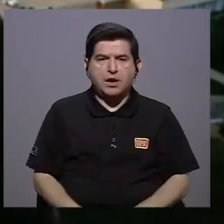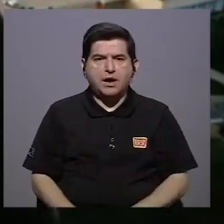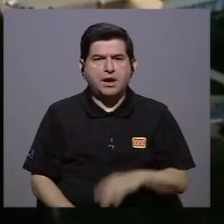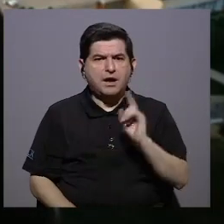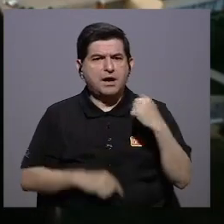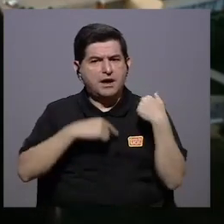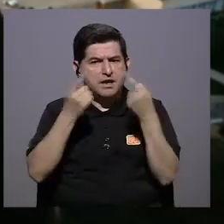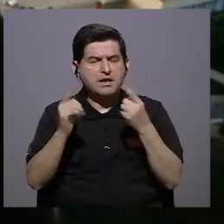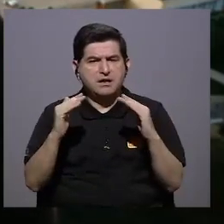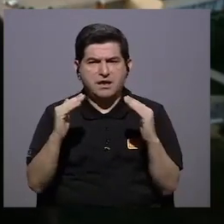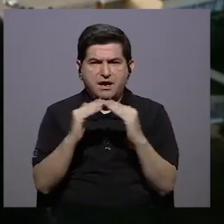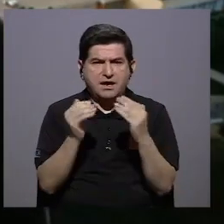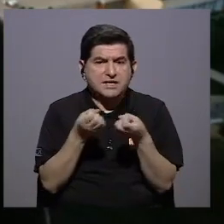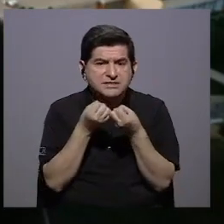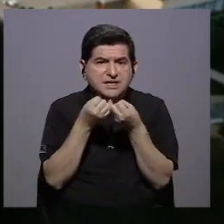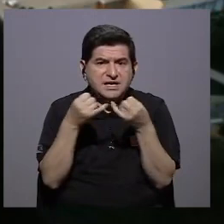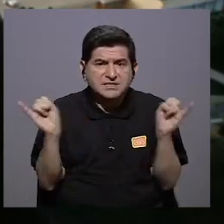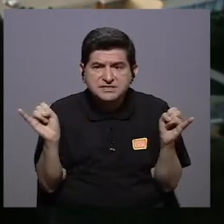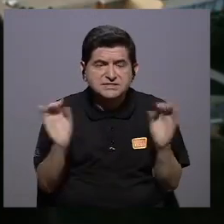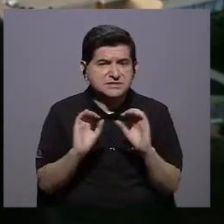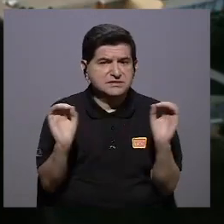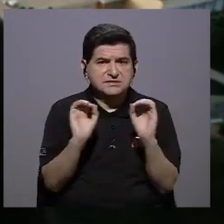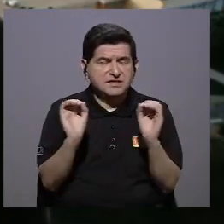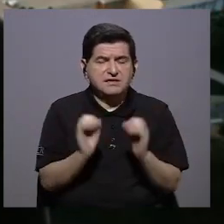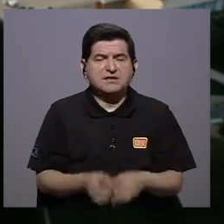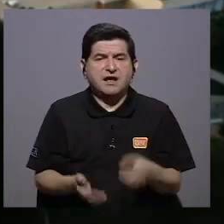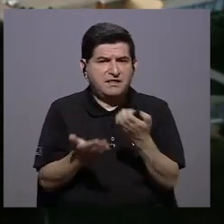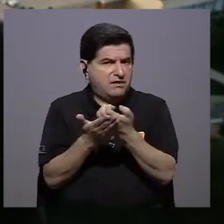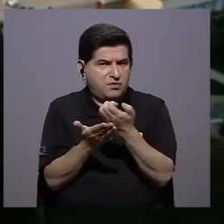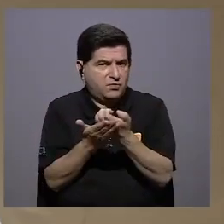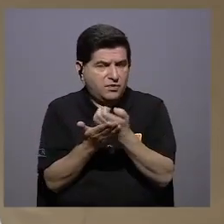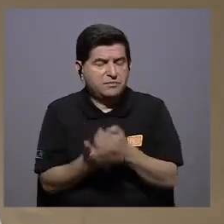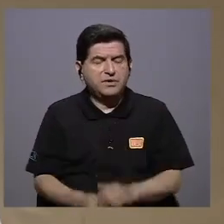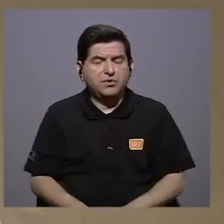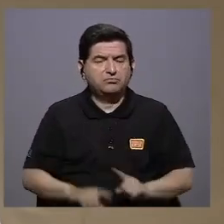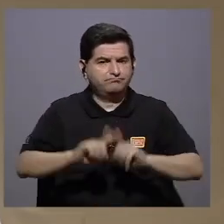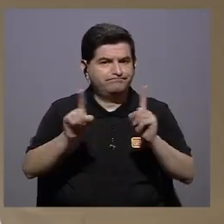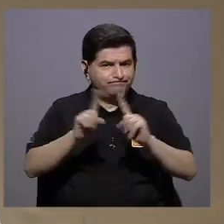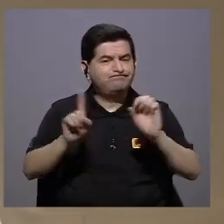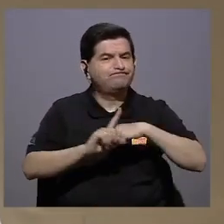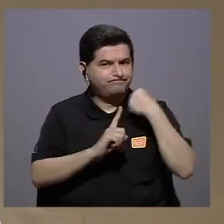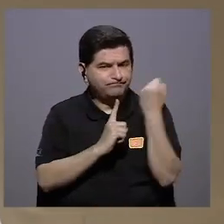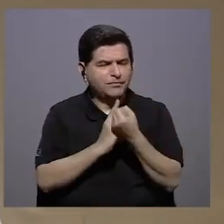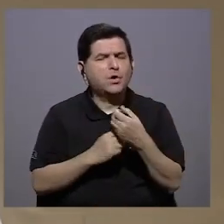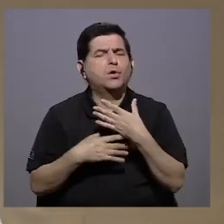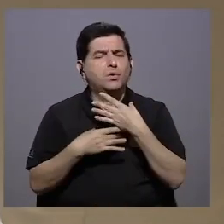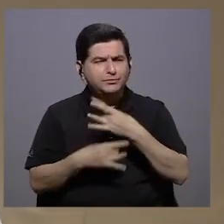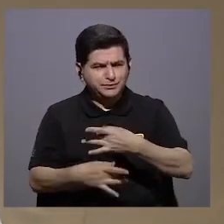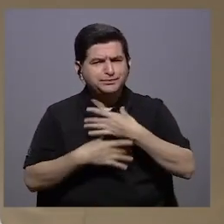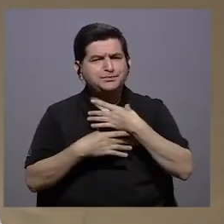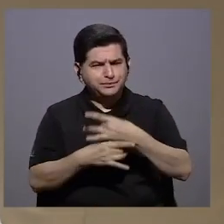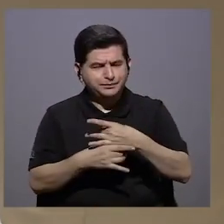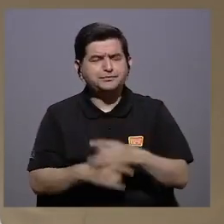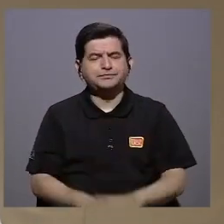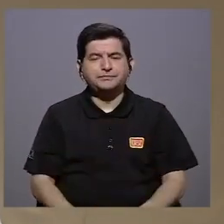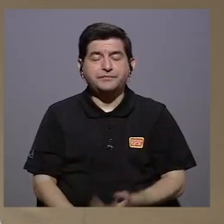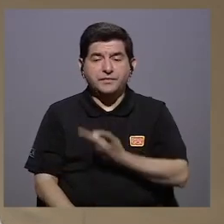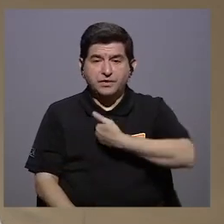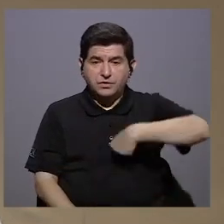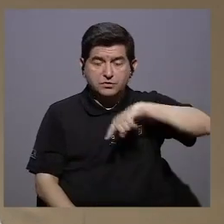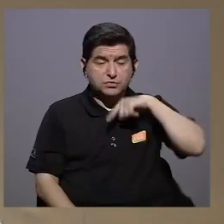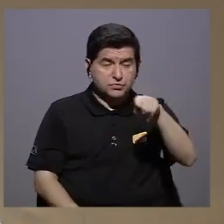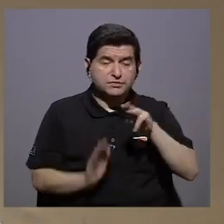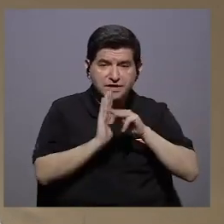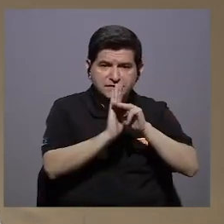volver a una casa sin recursos. En mucho sentido. Mire que interesante, porque nos encontramos